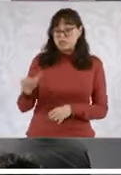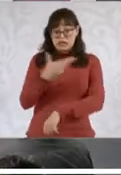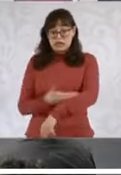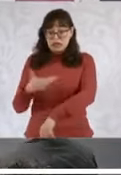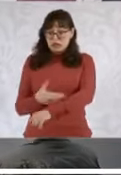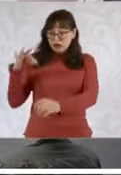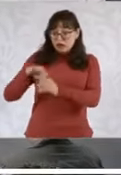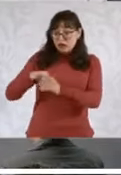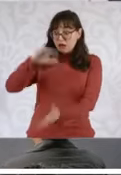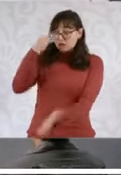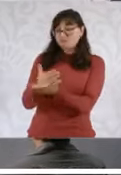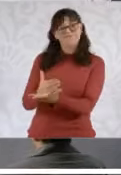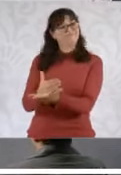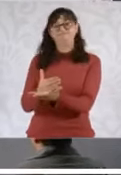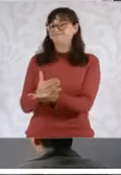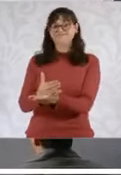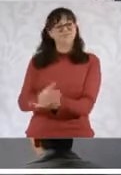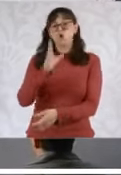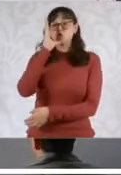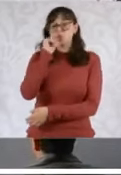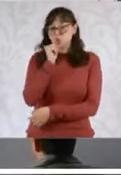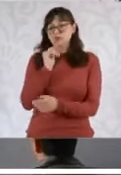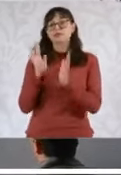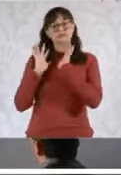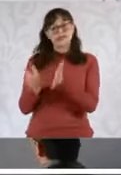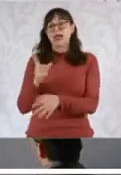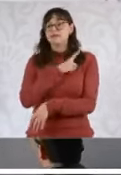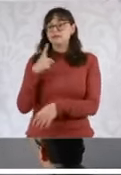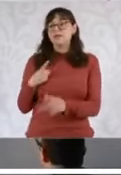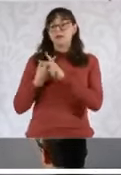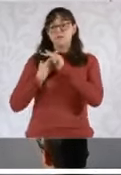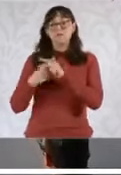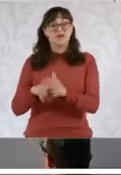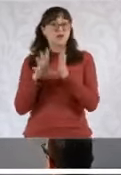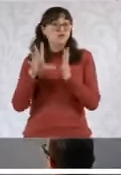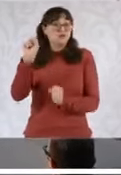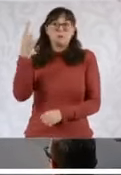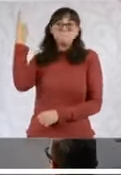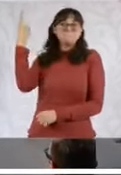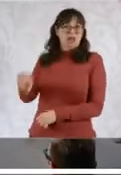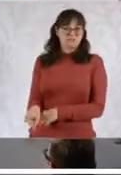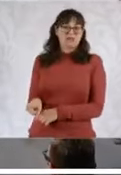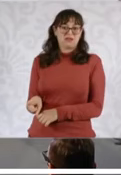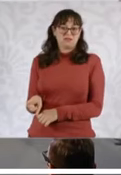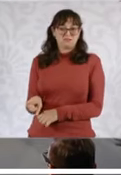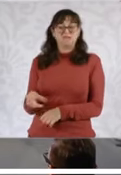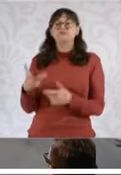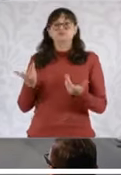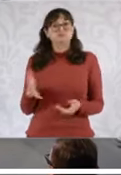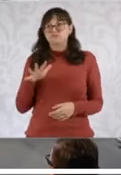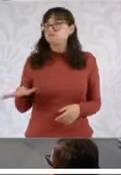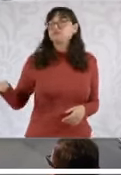electorales que se derivan del inicio de un proceso electoral por mandato normativo, por ser de orden